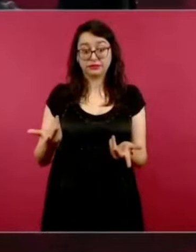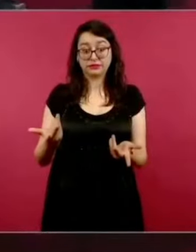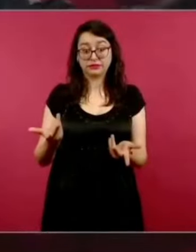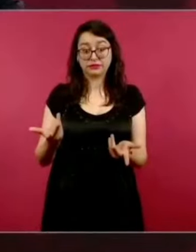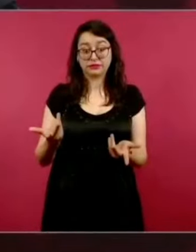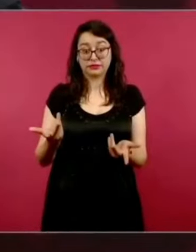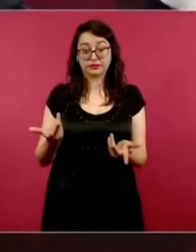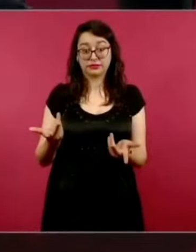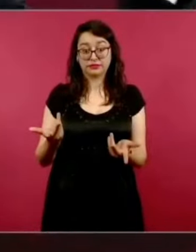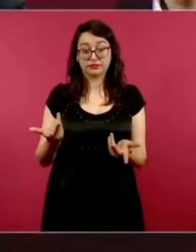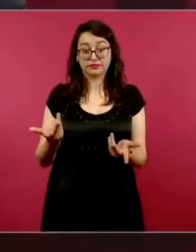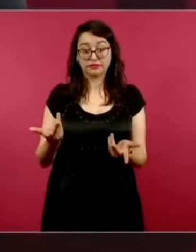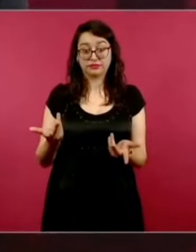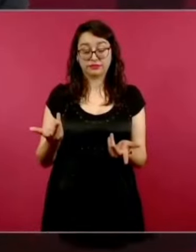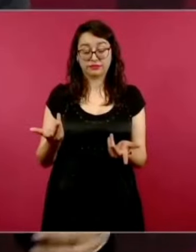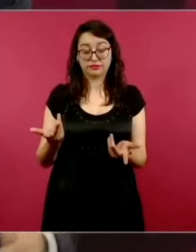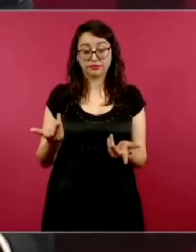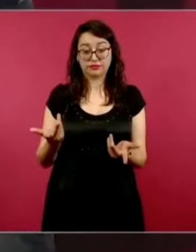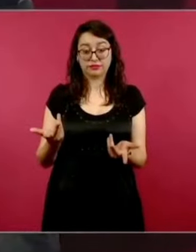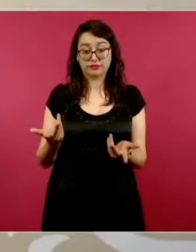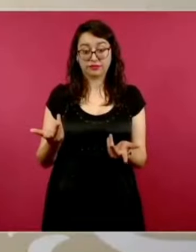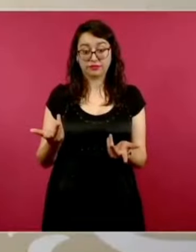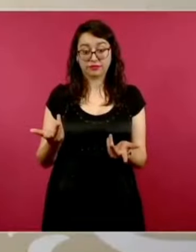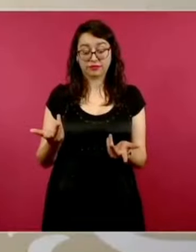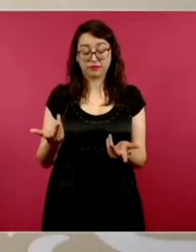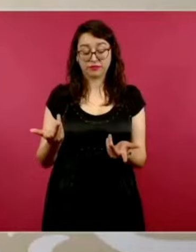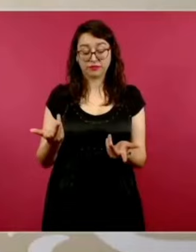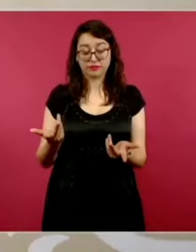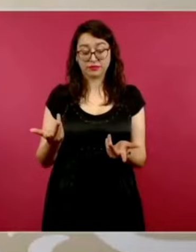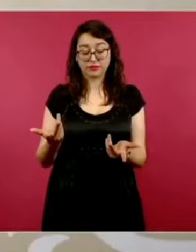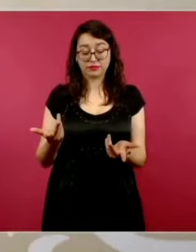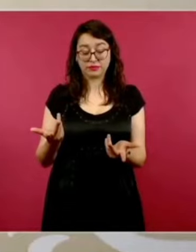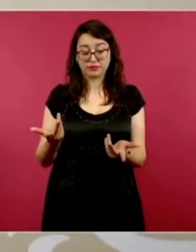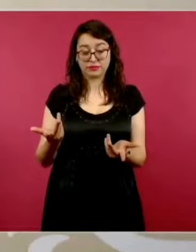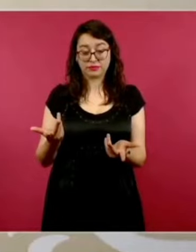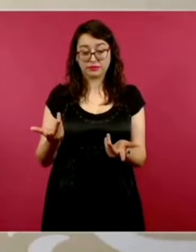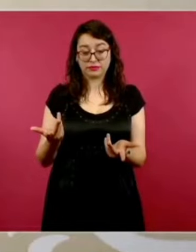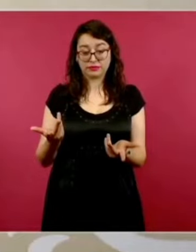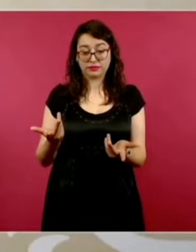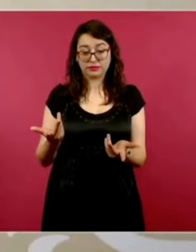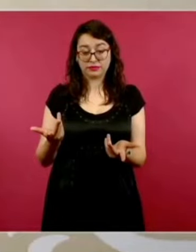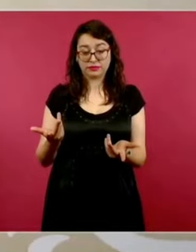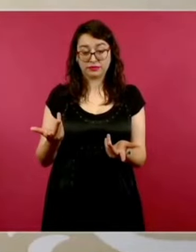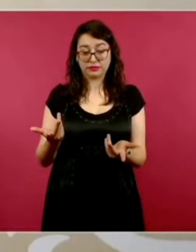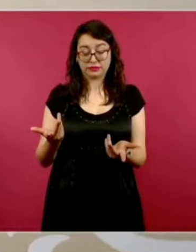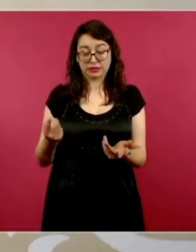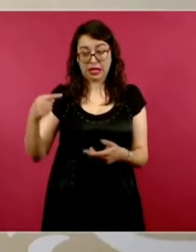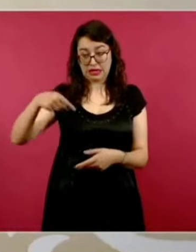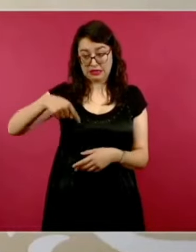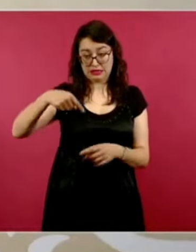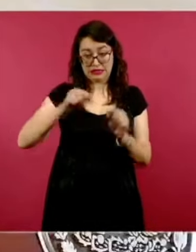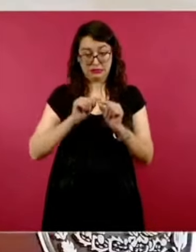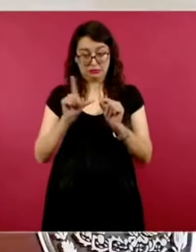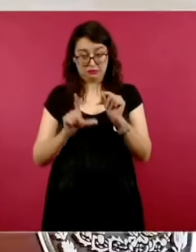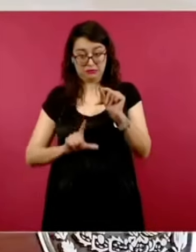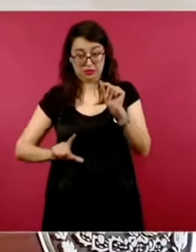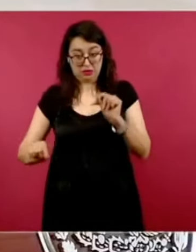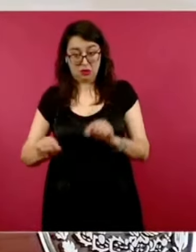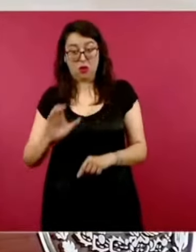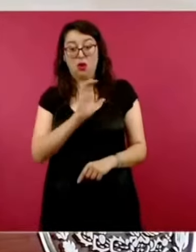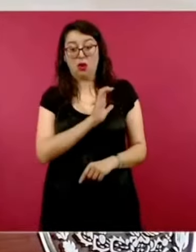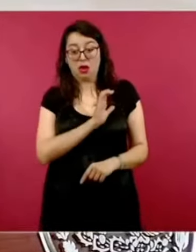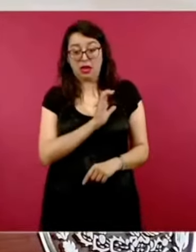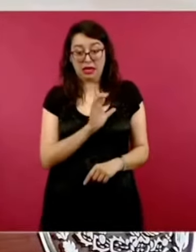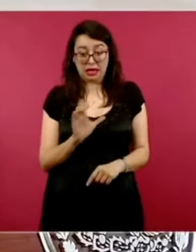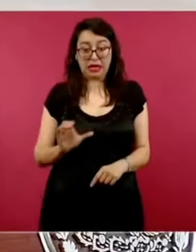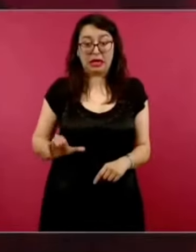asesinaron a la candidata a la presidenta municipal de Celaya y yo hice